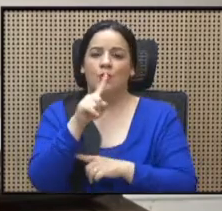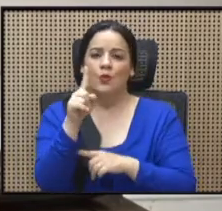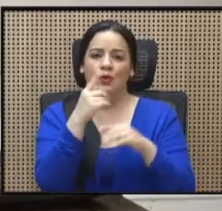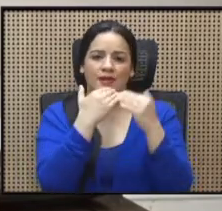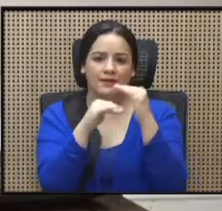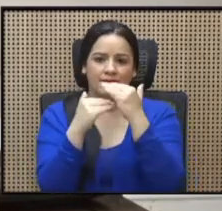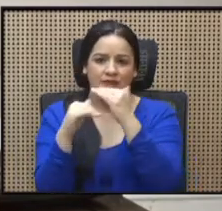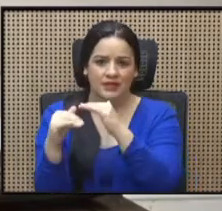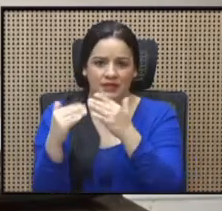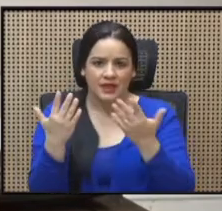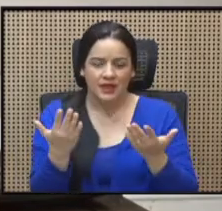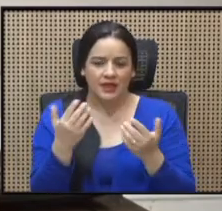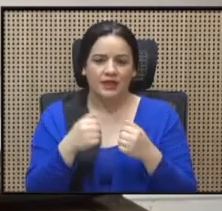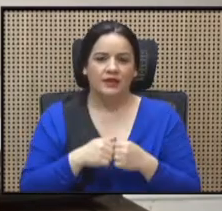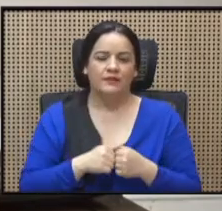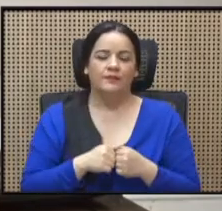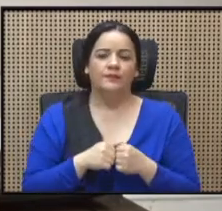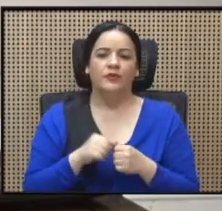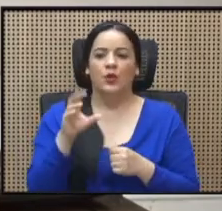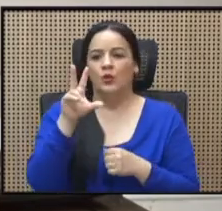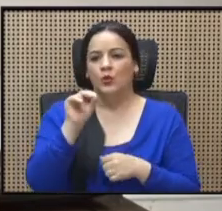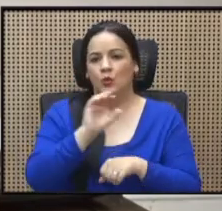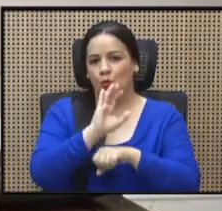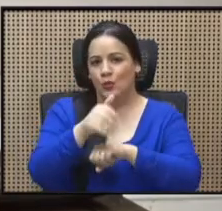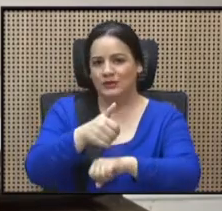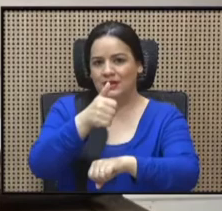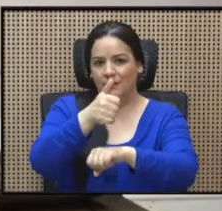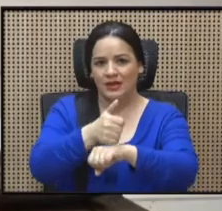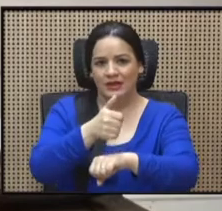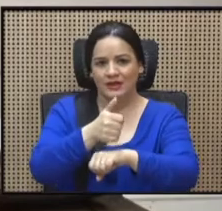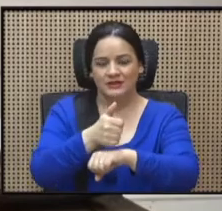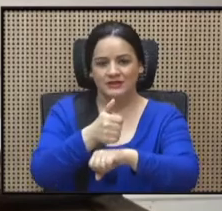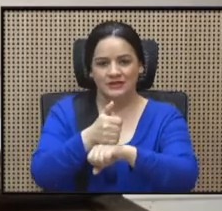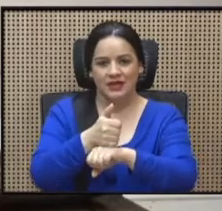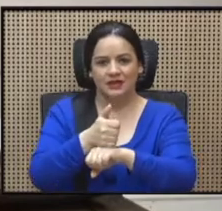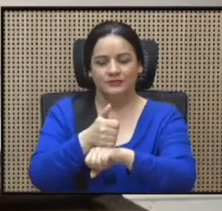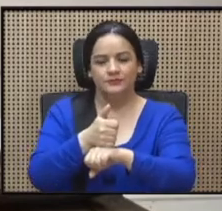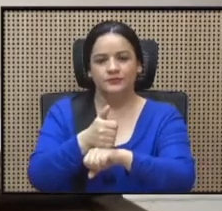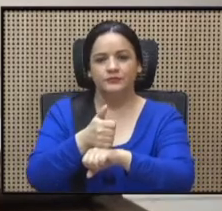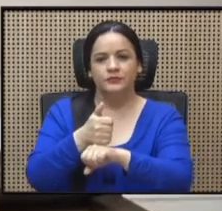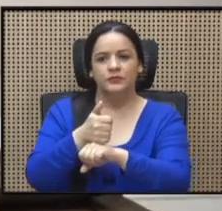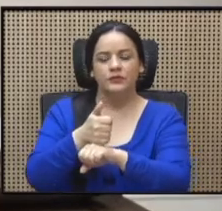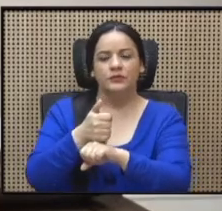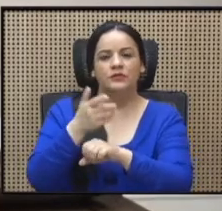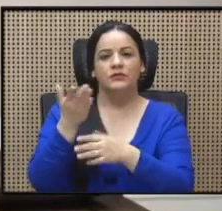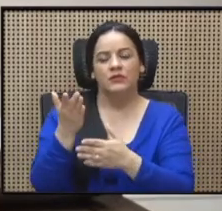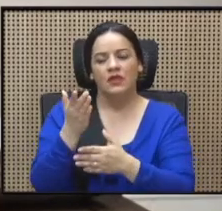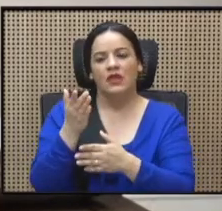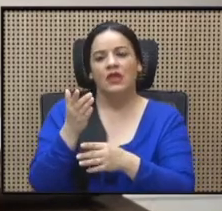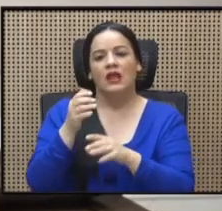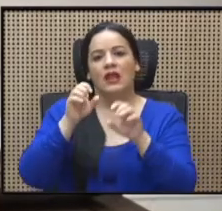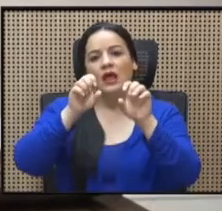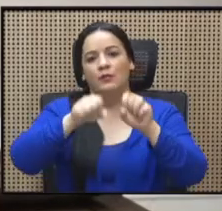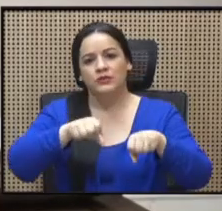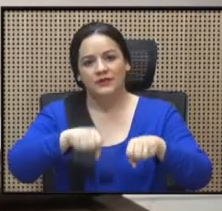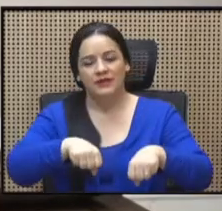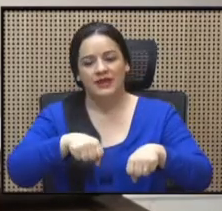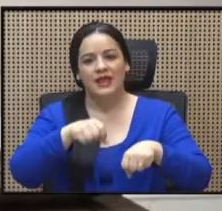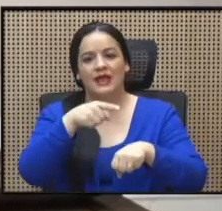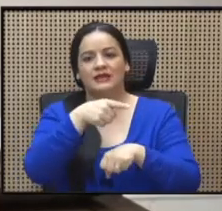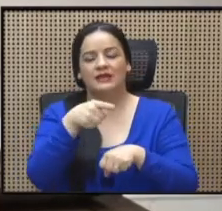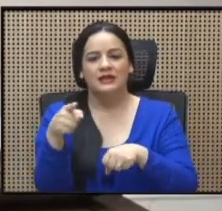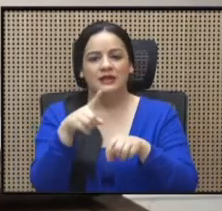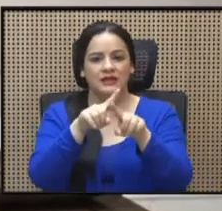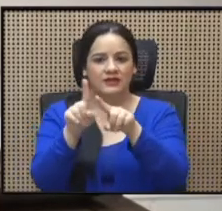limita y no establece discrecionalmente la posibilidad de que las distribuidoras